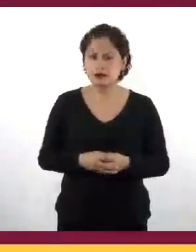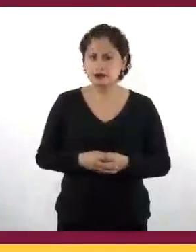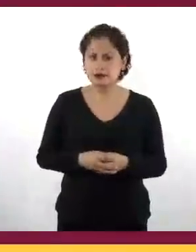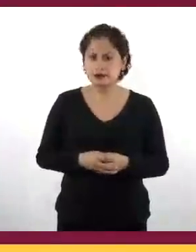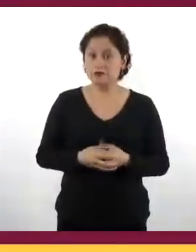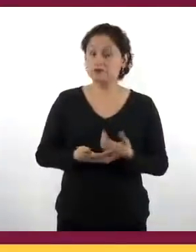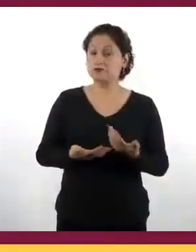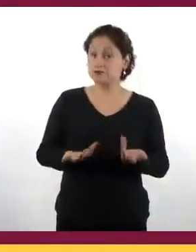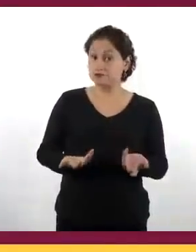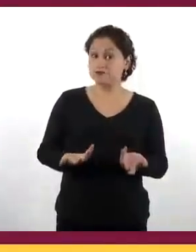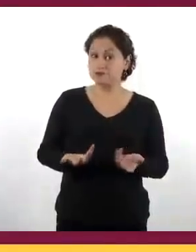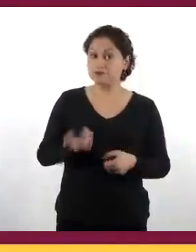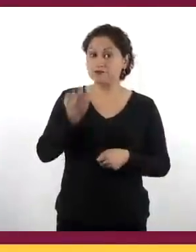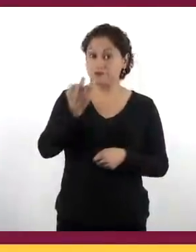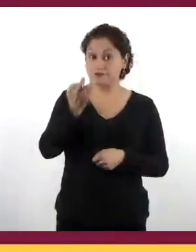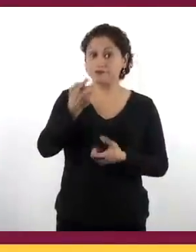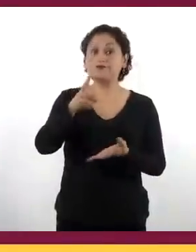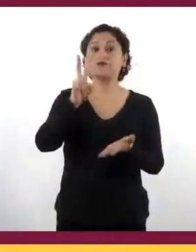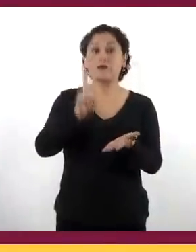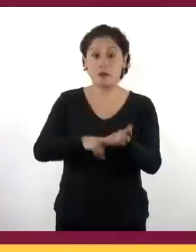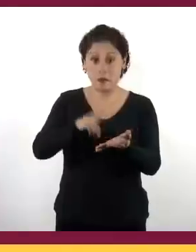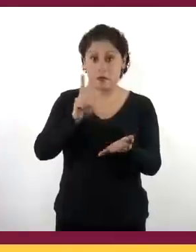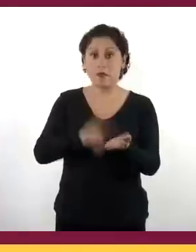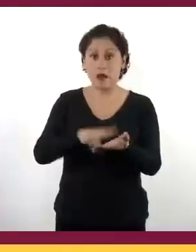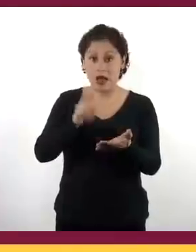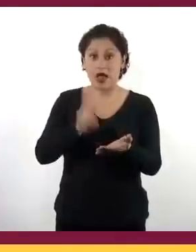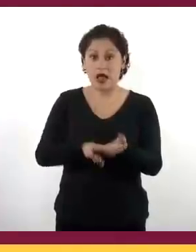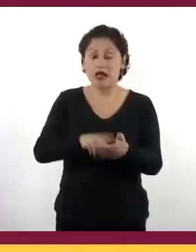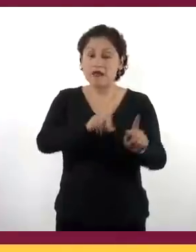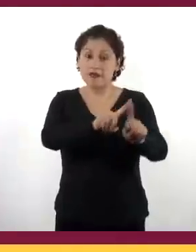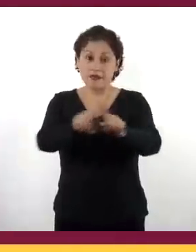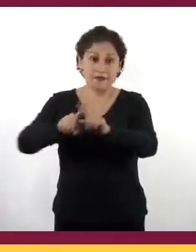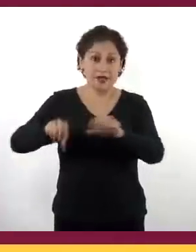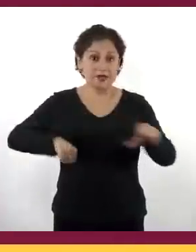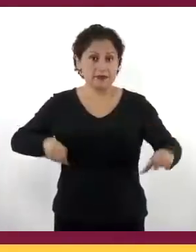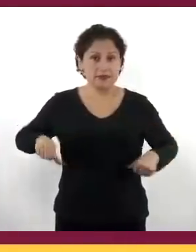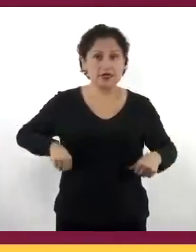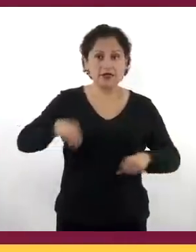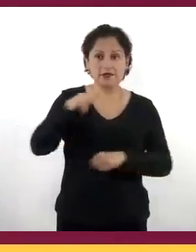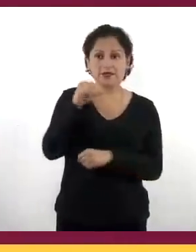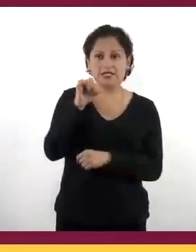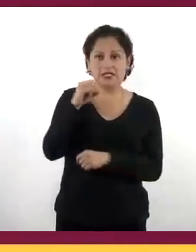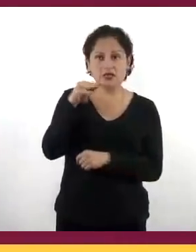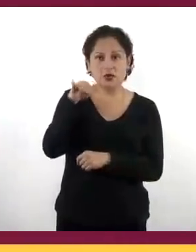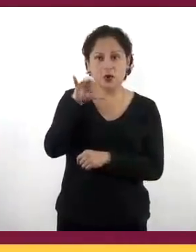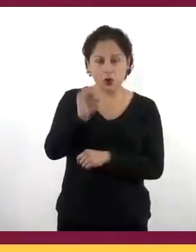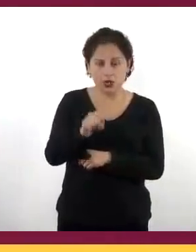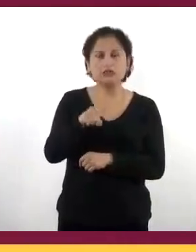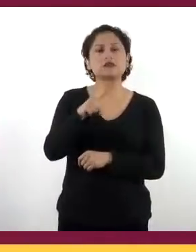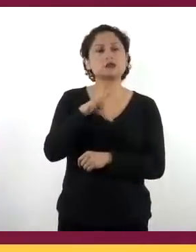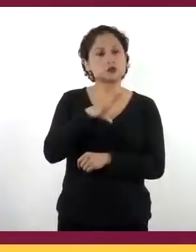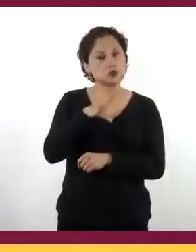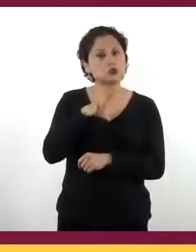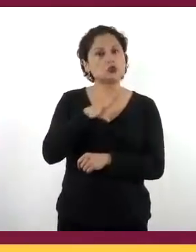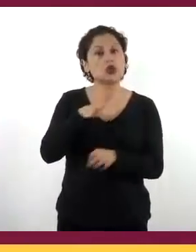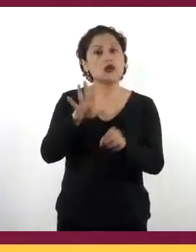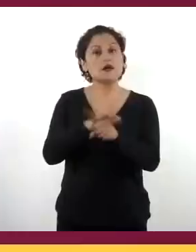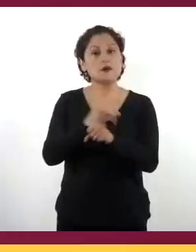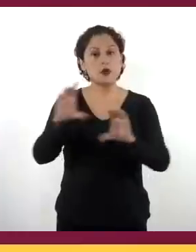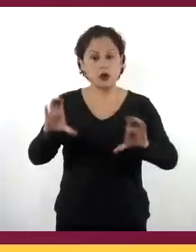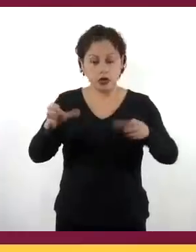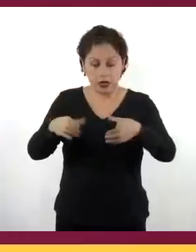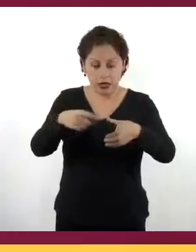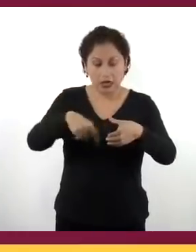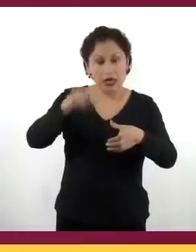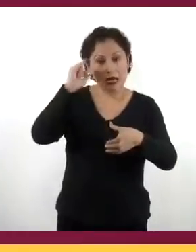Resultaron muy significativas las tareas que realizaban las misiones, pues en muchas ocasiones lograron que los indígenas se